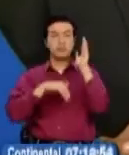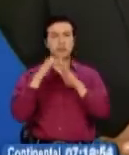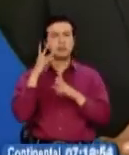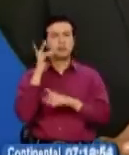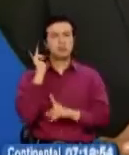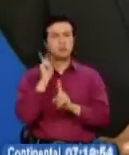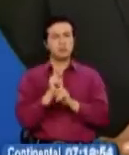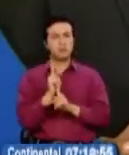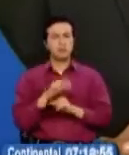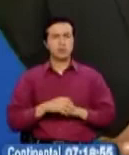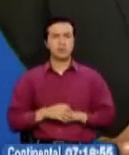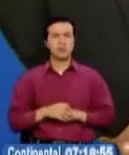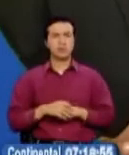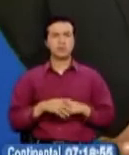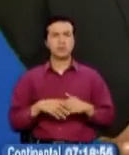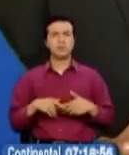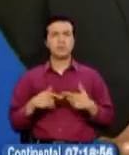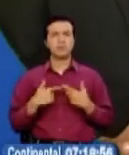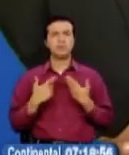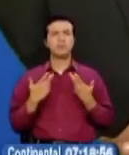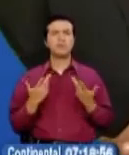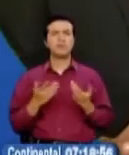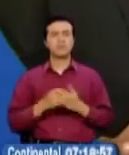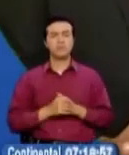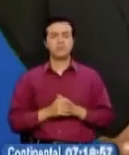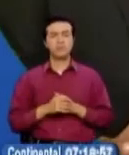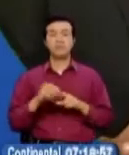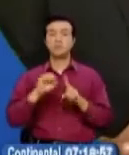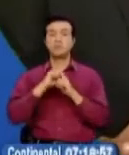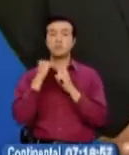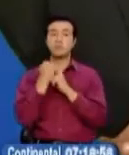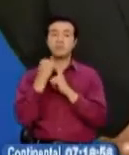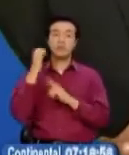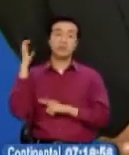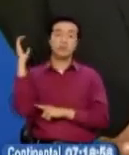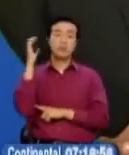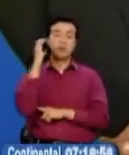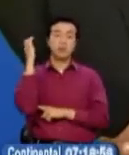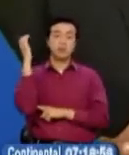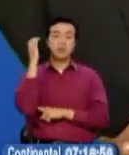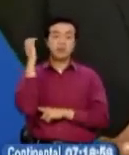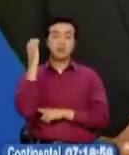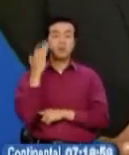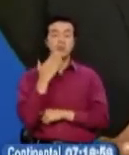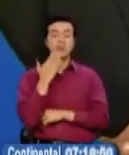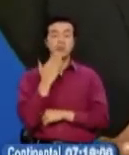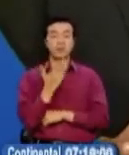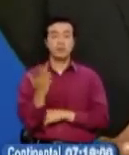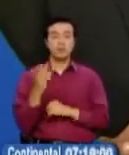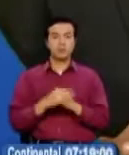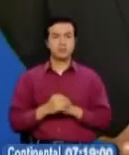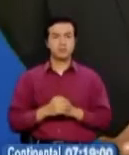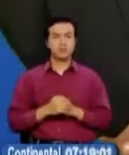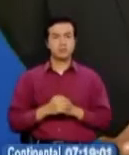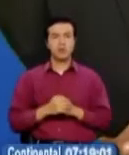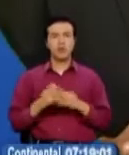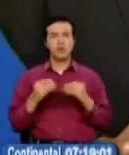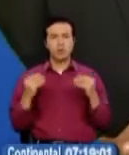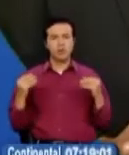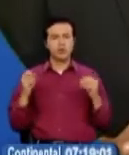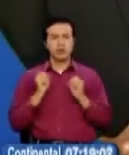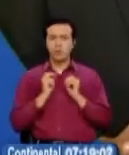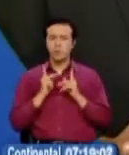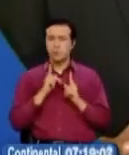quisiera resaltar el hecho de que la situación de Colombia podría, en este caso, generar una serie de